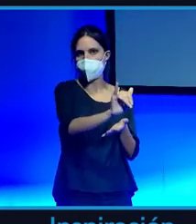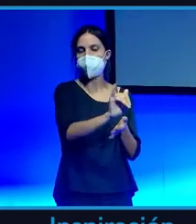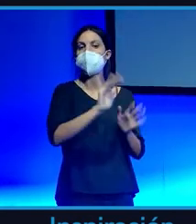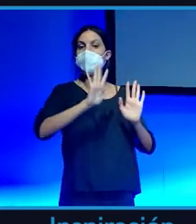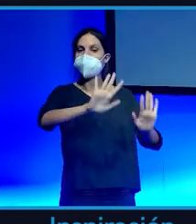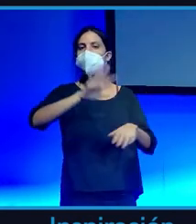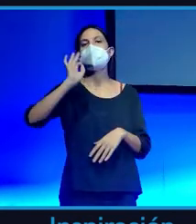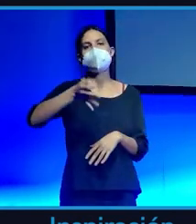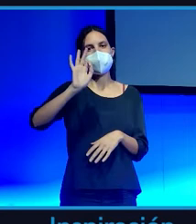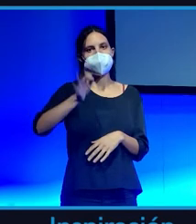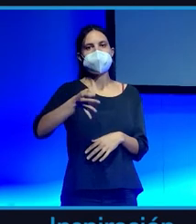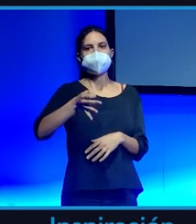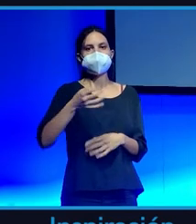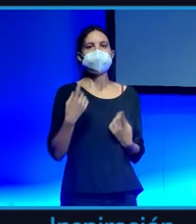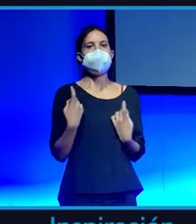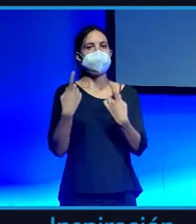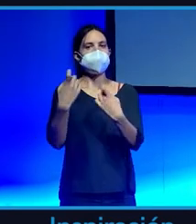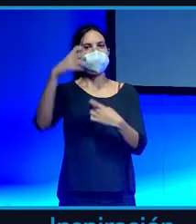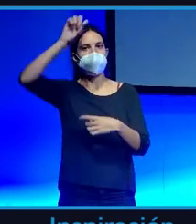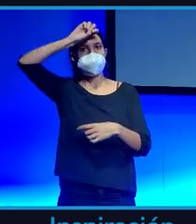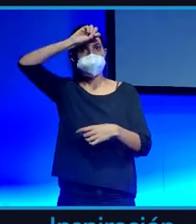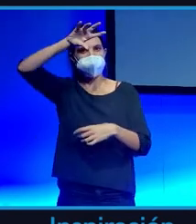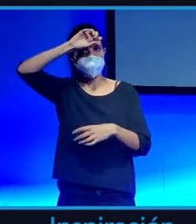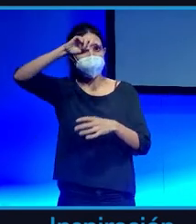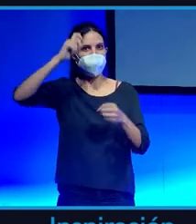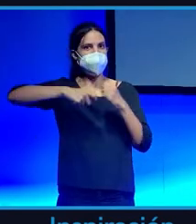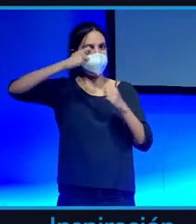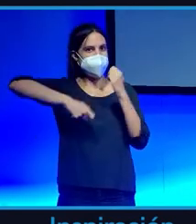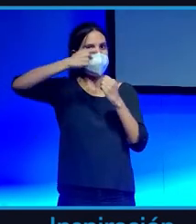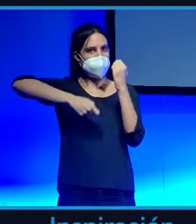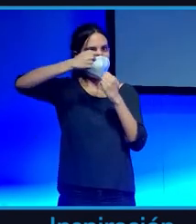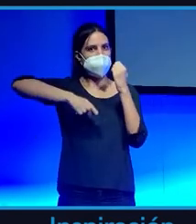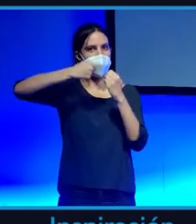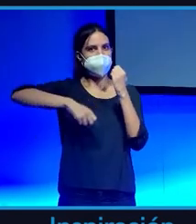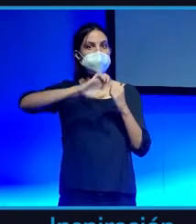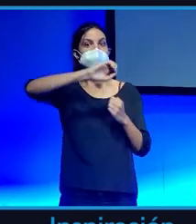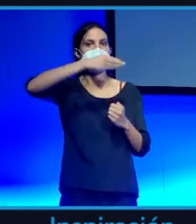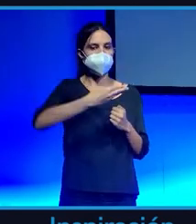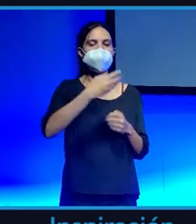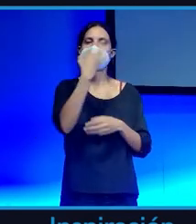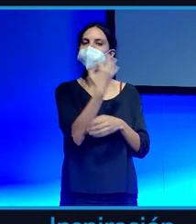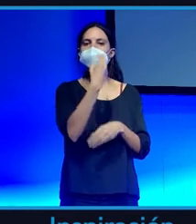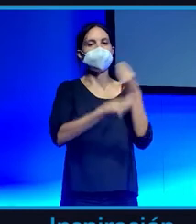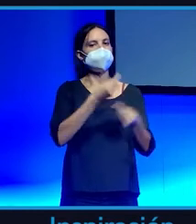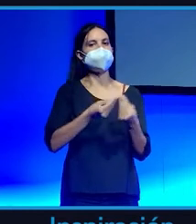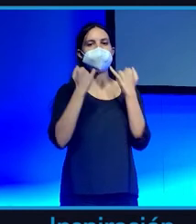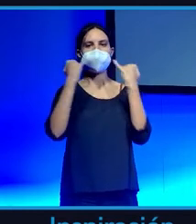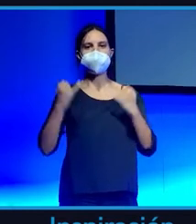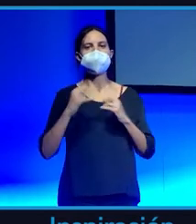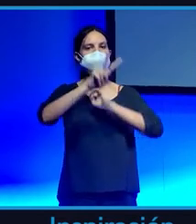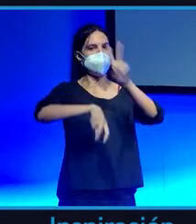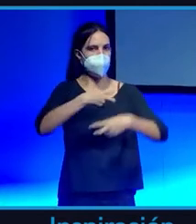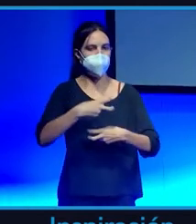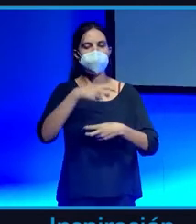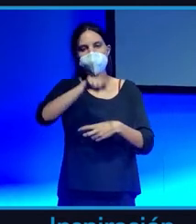necesitamos que la minería de Bitcoin sea con energía renovable que sería más bien lo lógico la tendencia que tenemos que hacer y